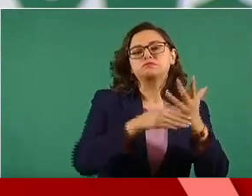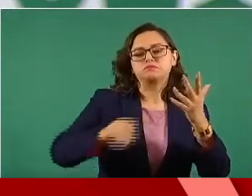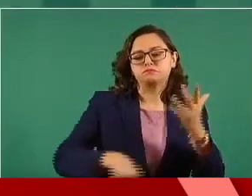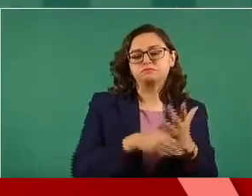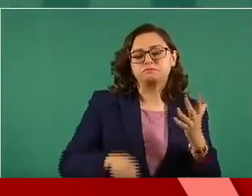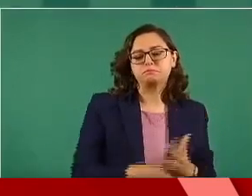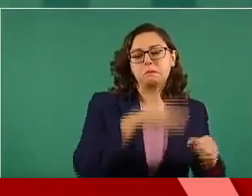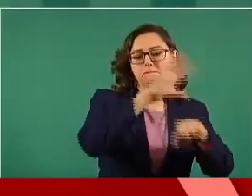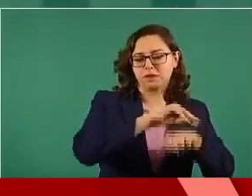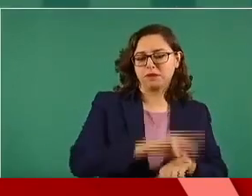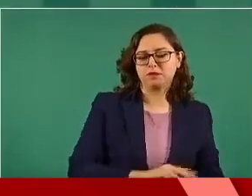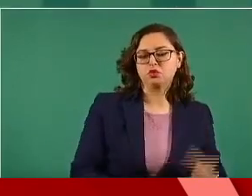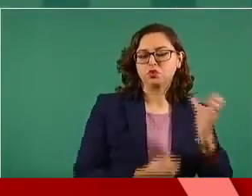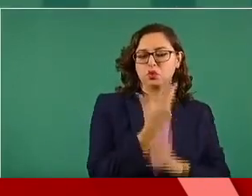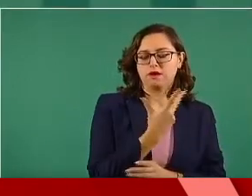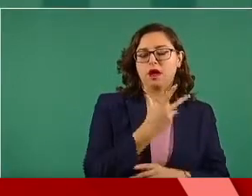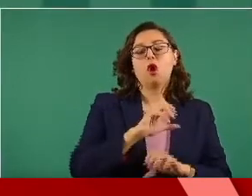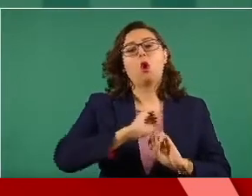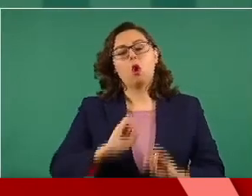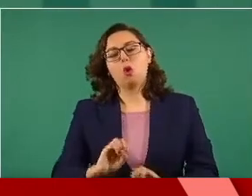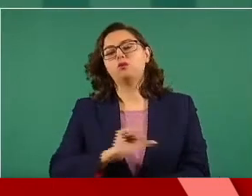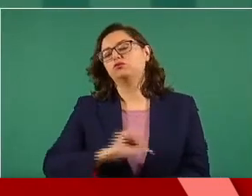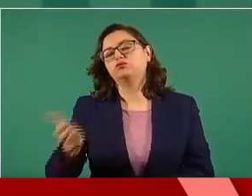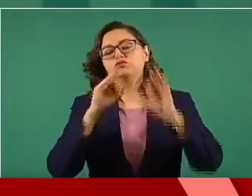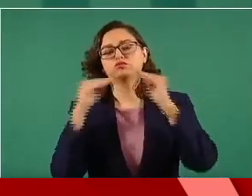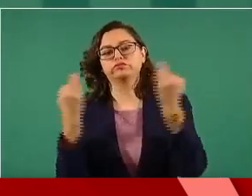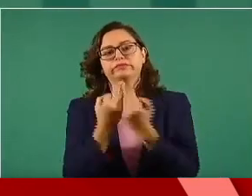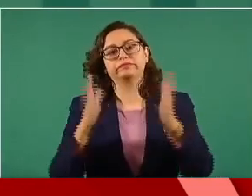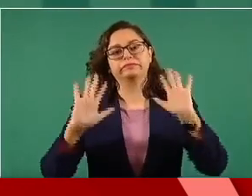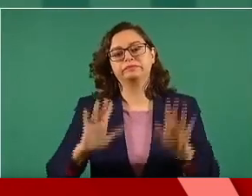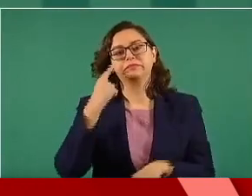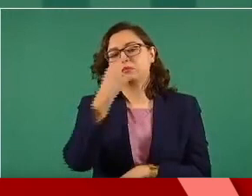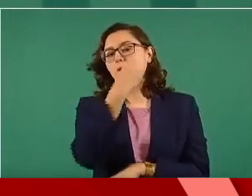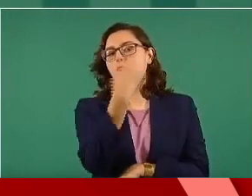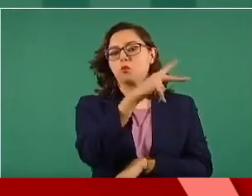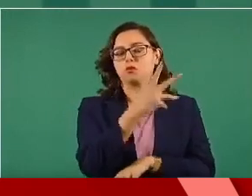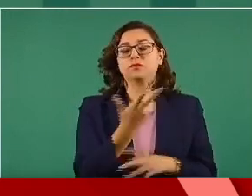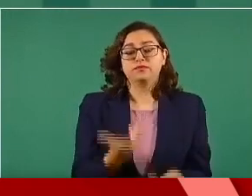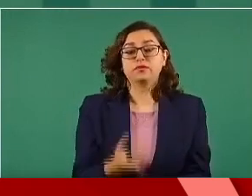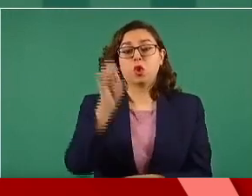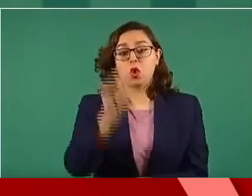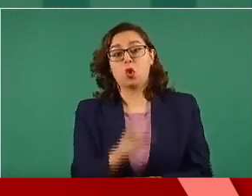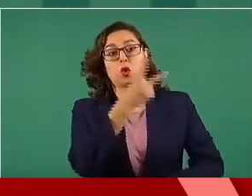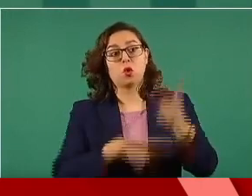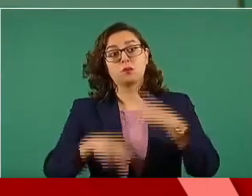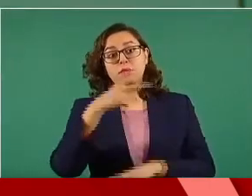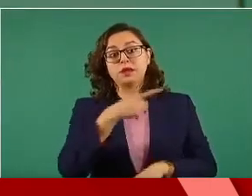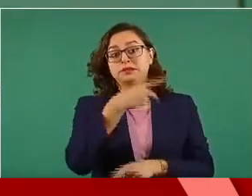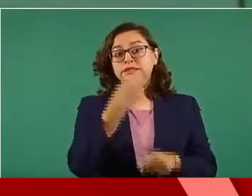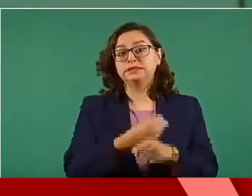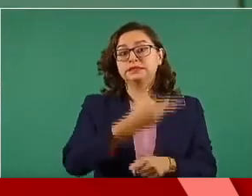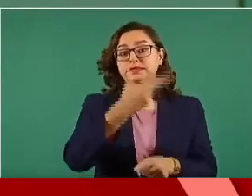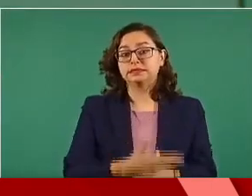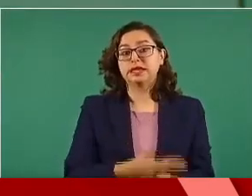o si lo van a hacer de otra forma, pero eso ya le corresponde a ellos. Entonces, el que venga hoy el secretario de Mallorca nos da la